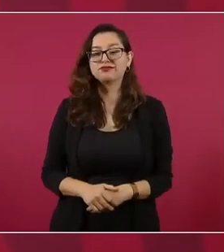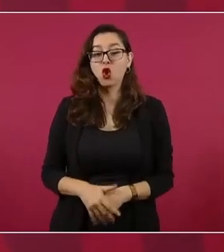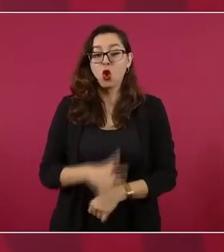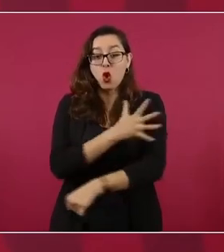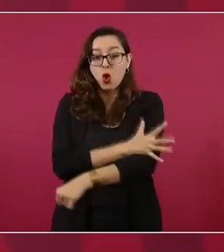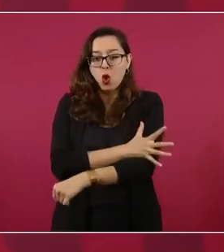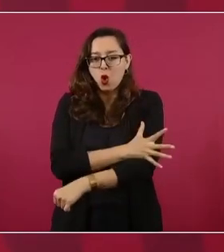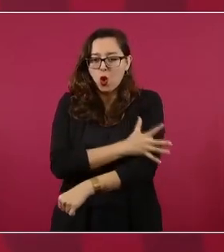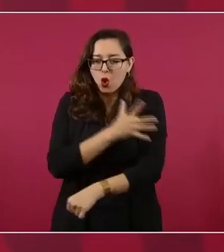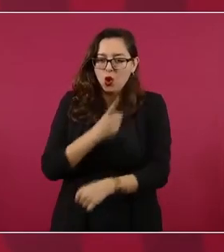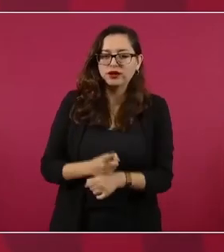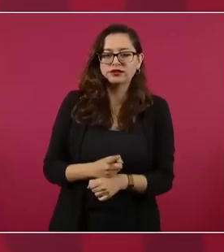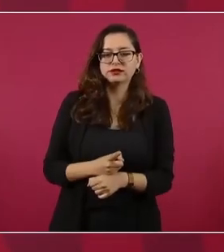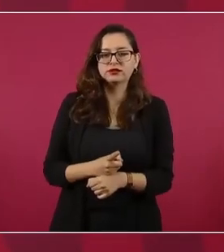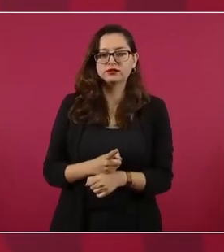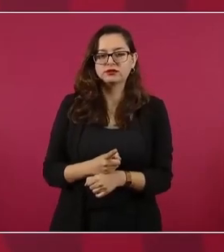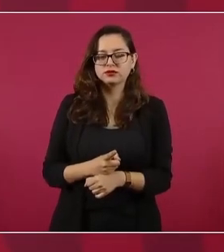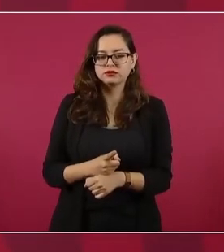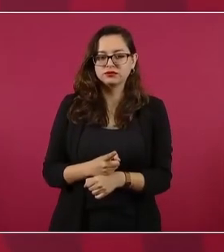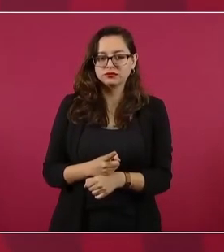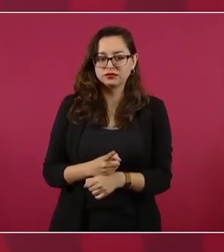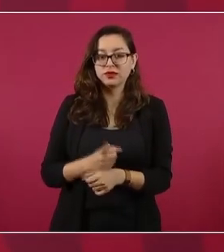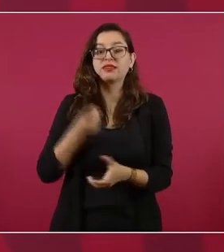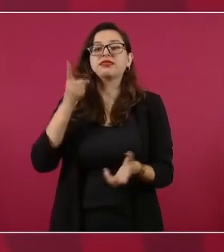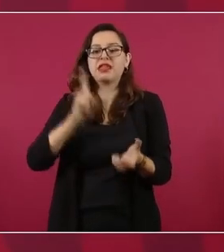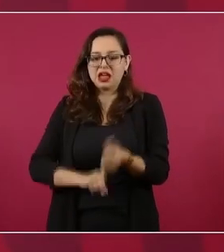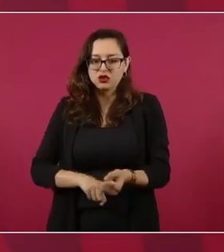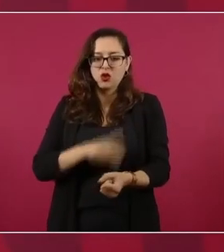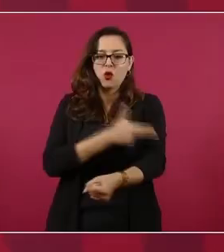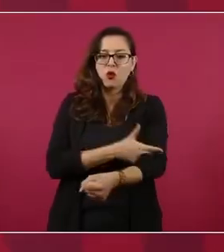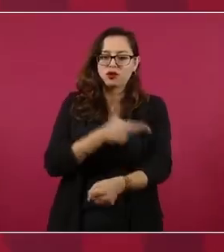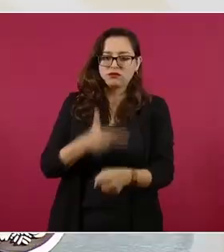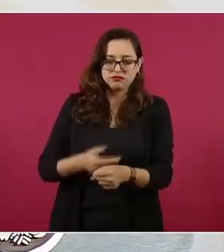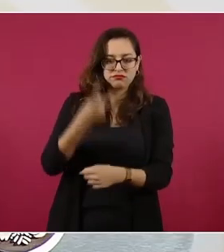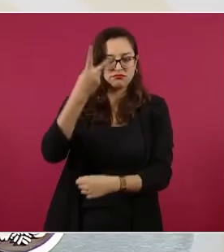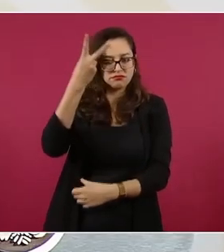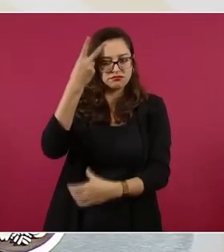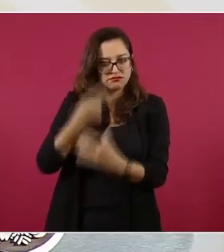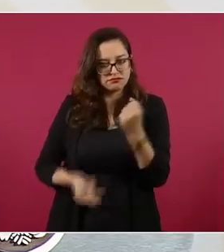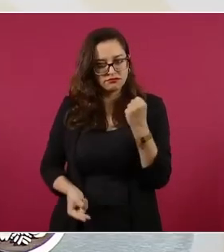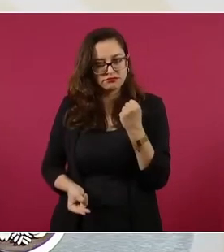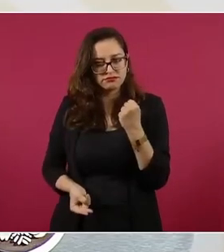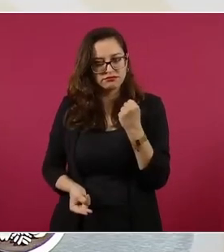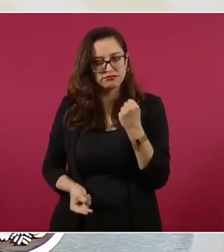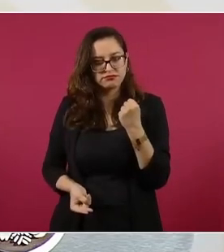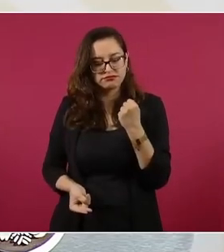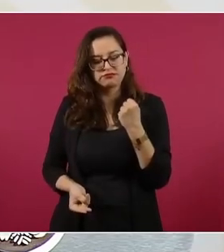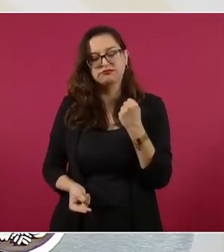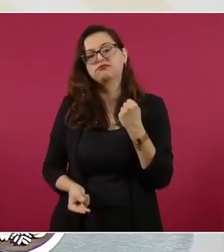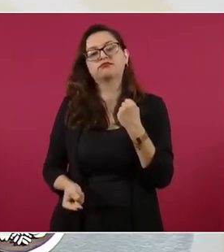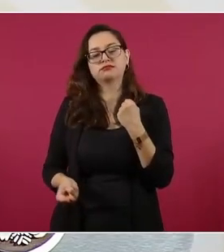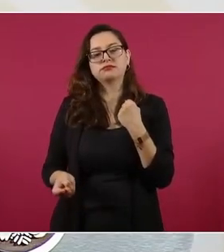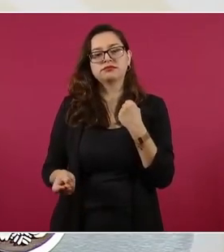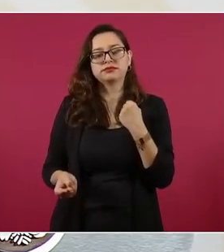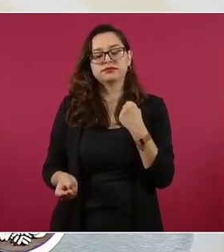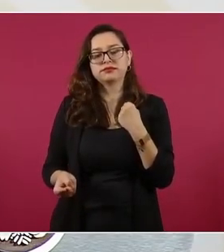es más que la honradez, incluye la honradez y también la honestidad